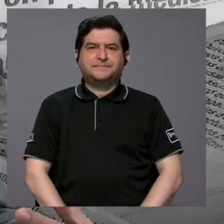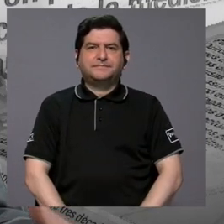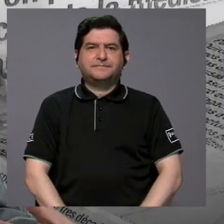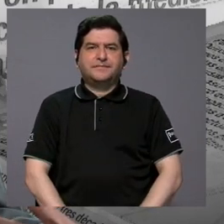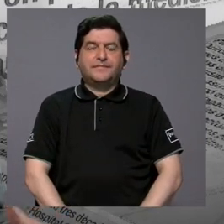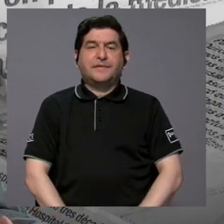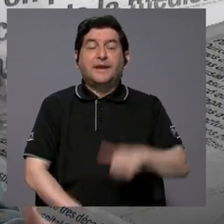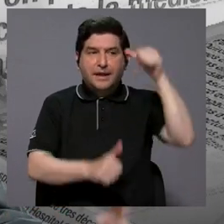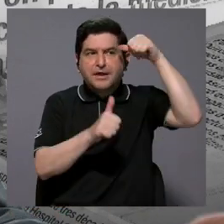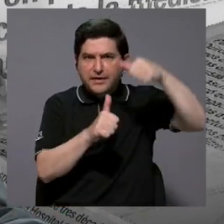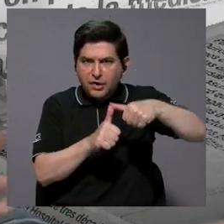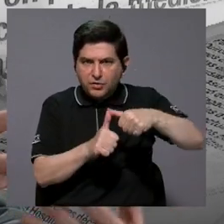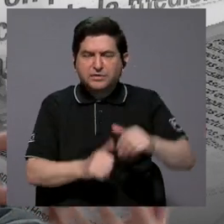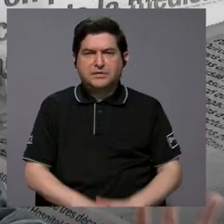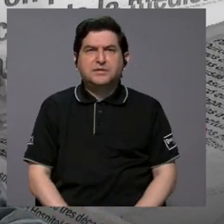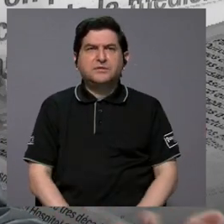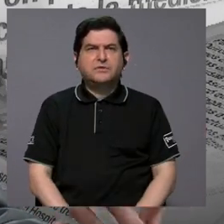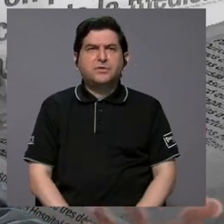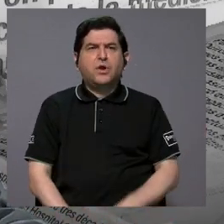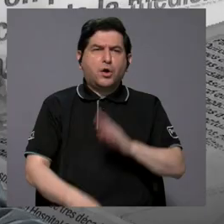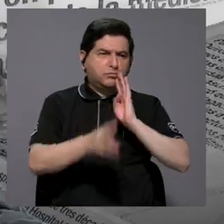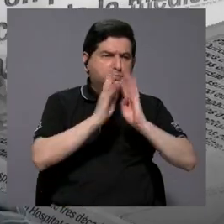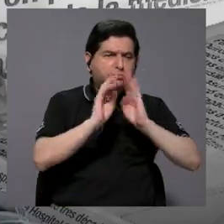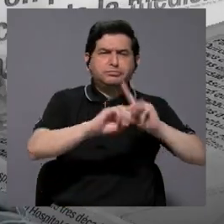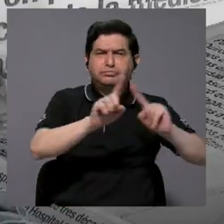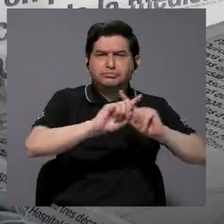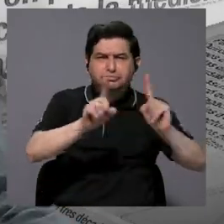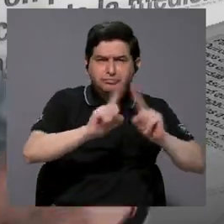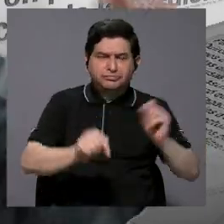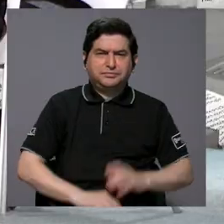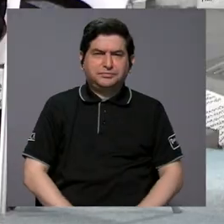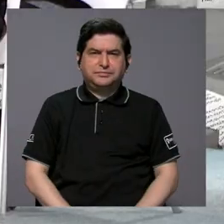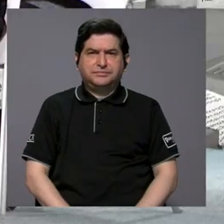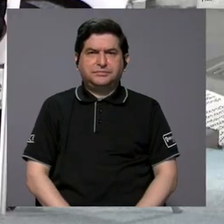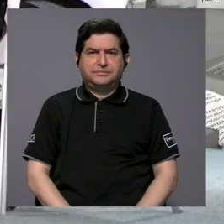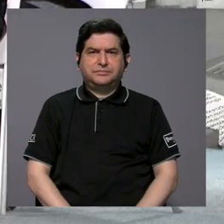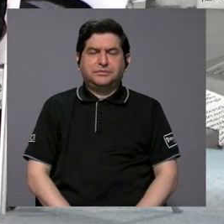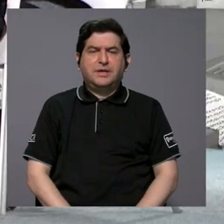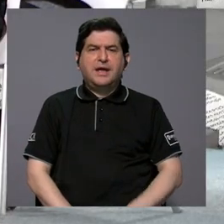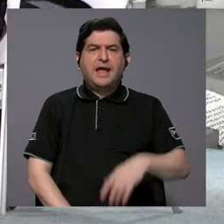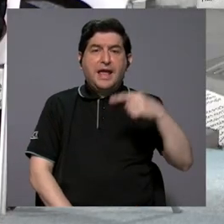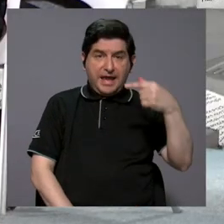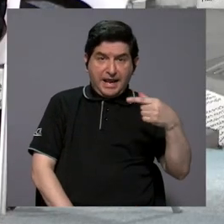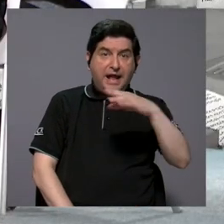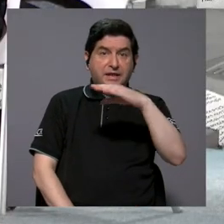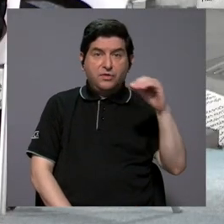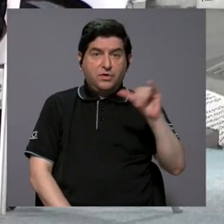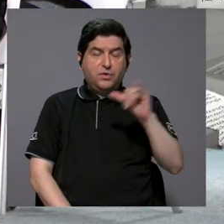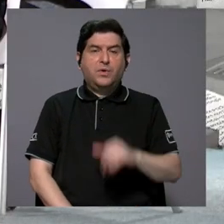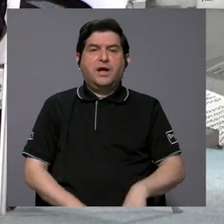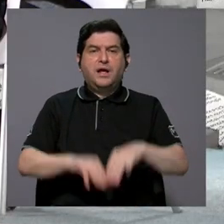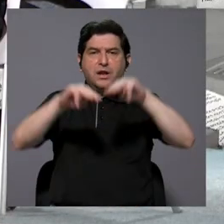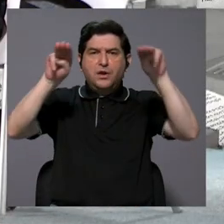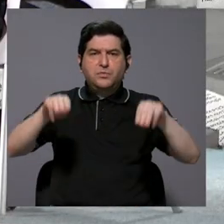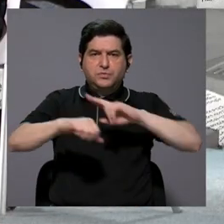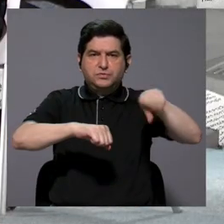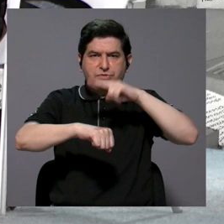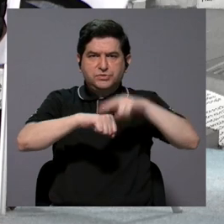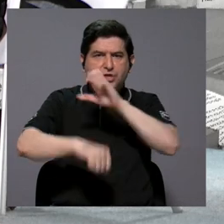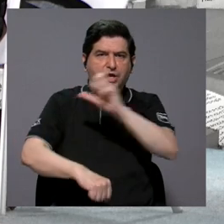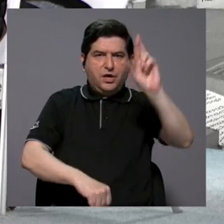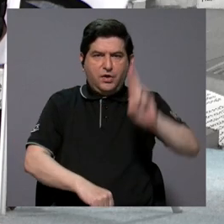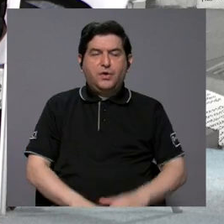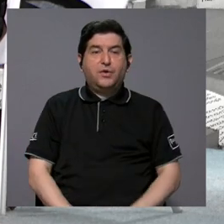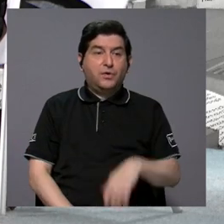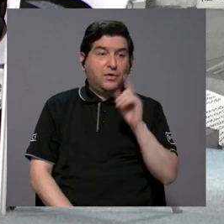Tomando esto en cuenta, pues en realidad fueron conversaciones varias, tanto con Gerardo por un lado, como también con el Museo Nacional de Costa Rica, porque